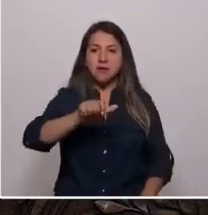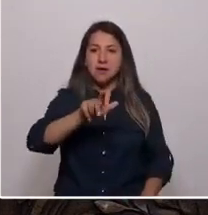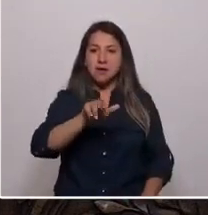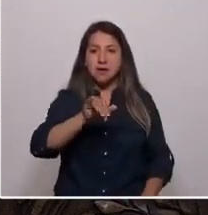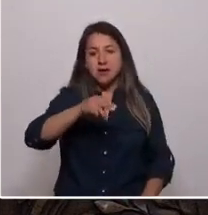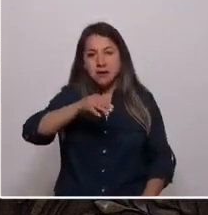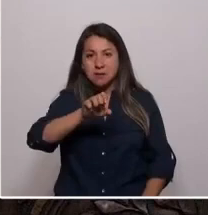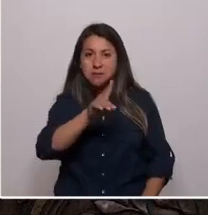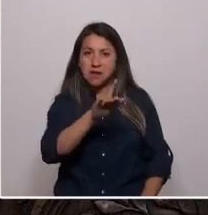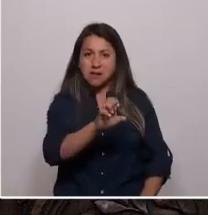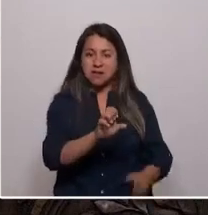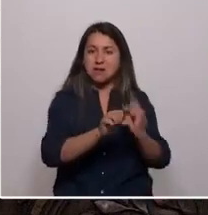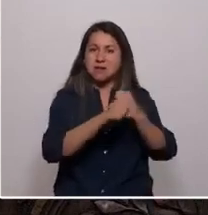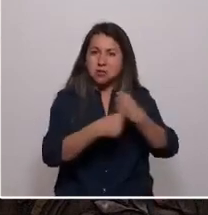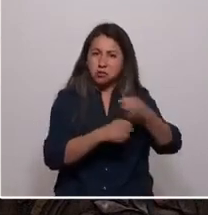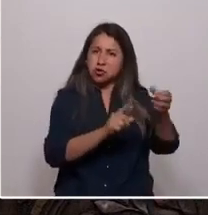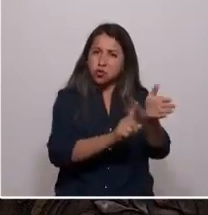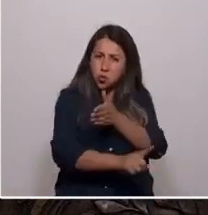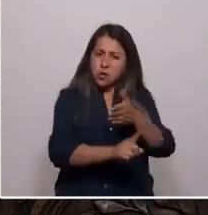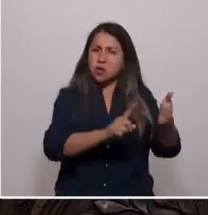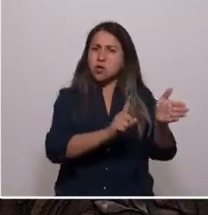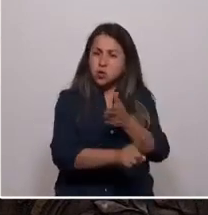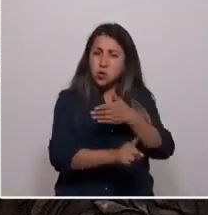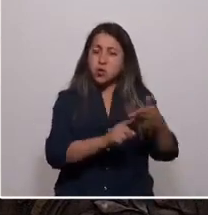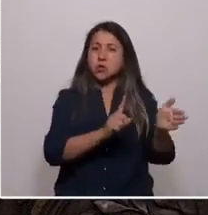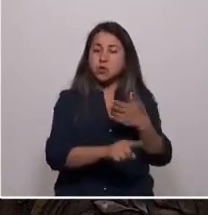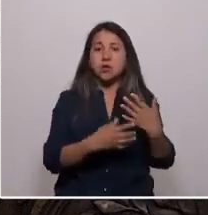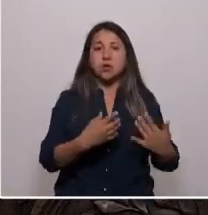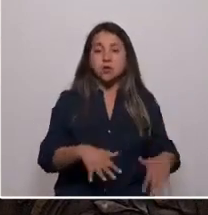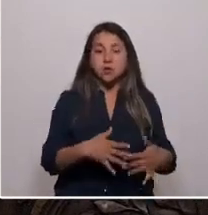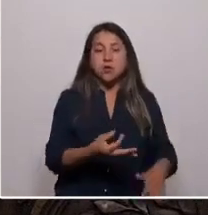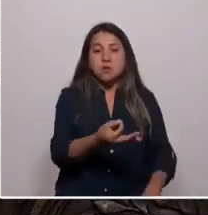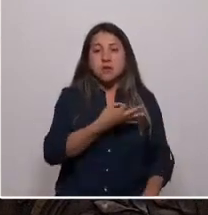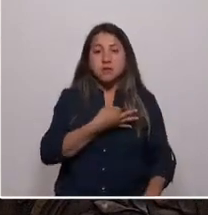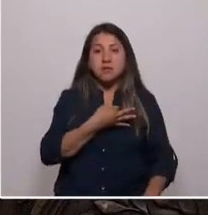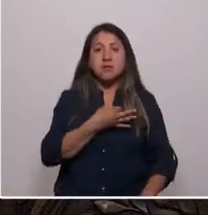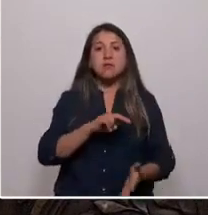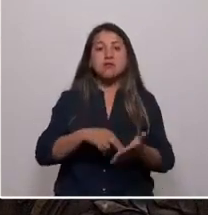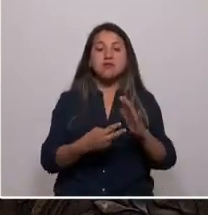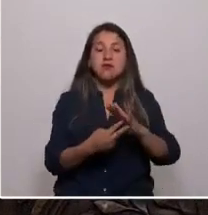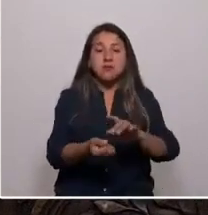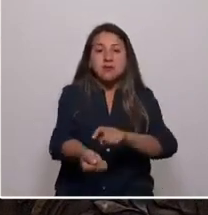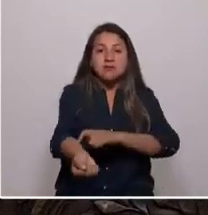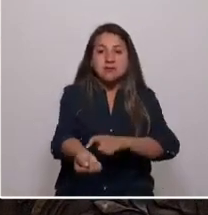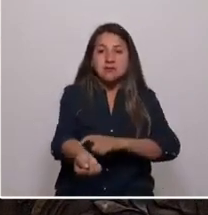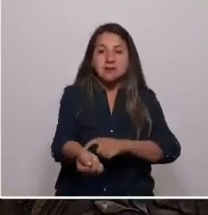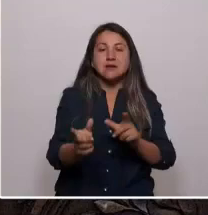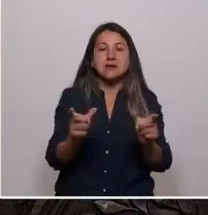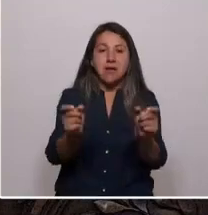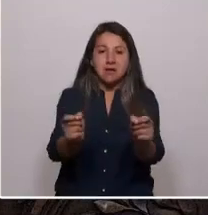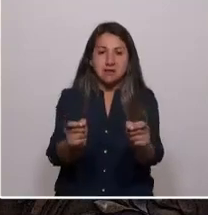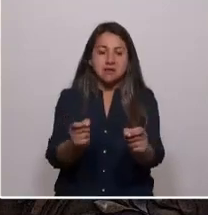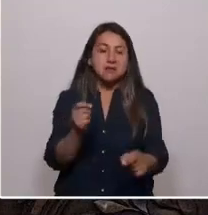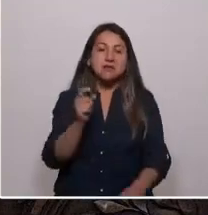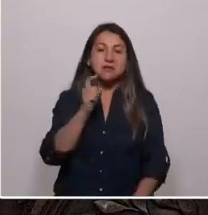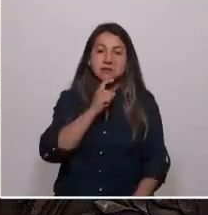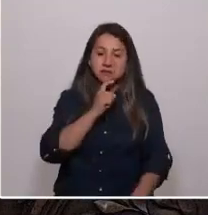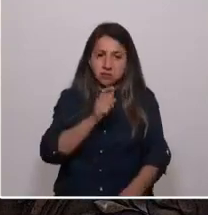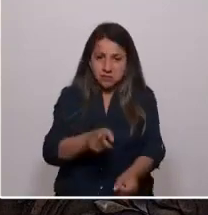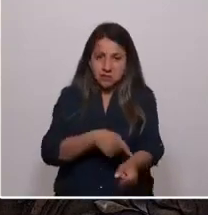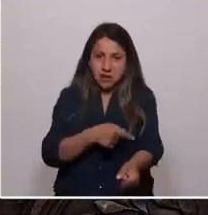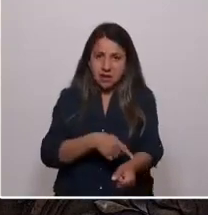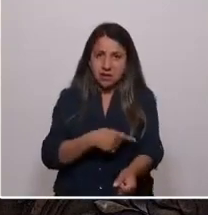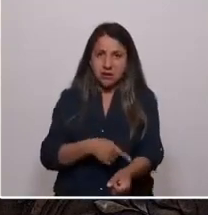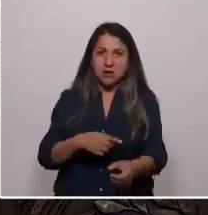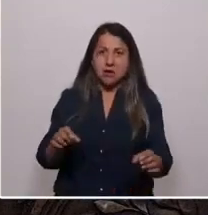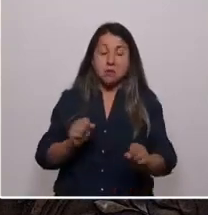salvajemente torturado. Producto de ello se me diagnosticó leucemia. Los golpes de corriente fueron el detonante según los médicos.